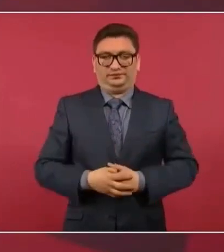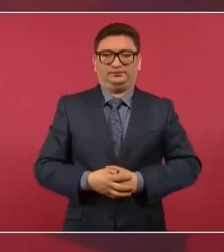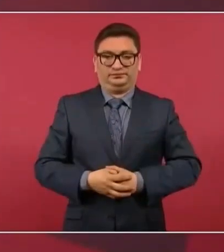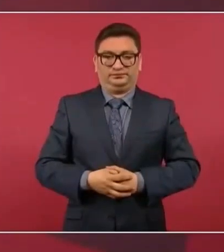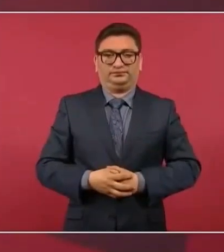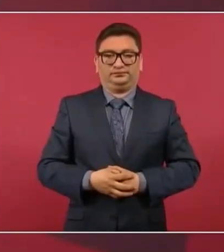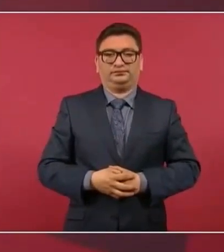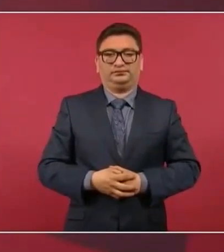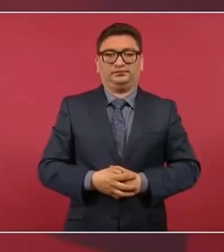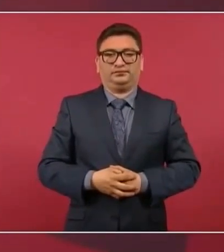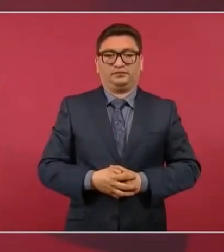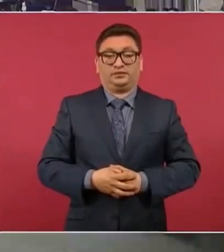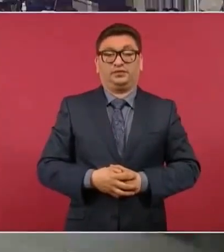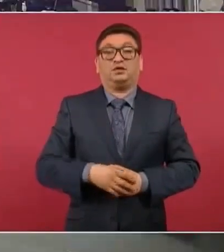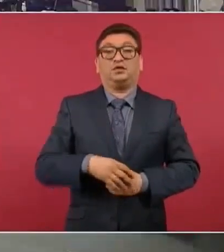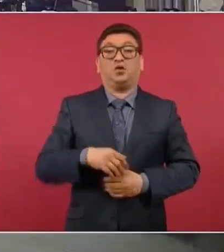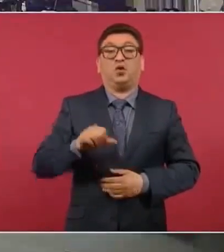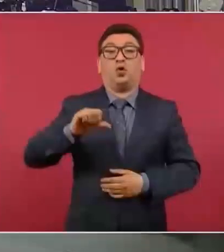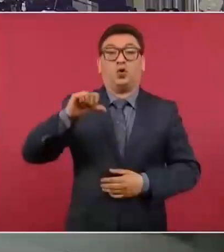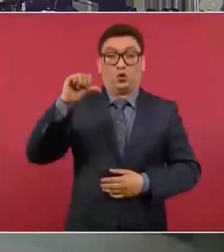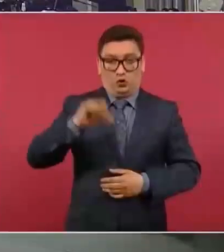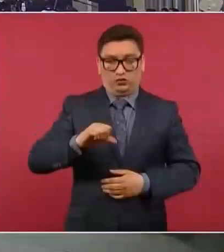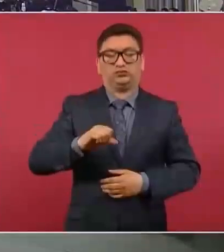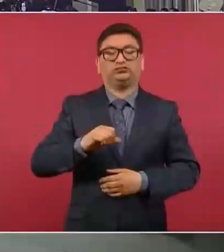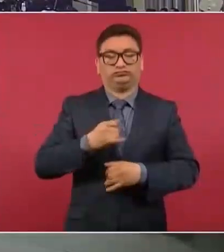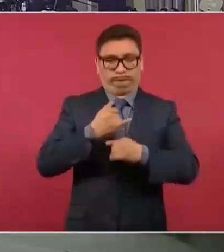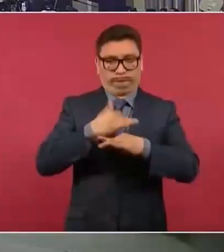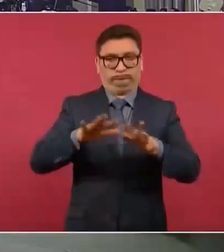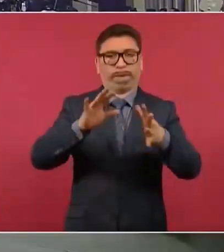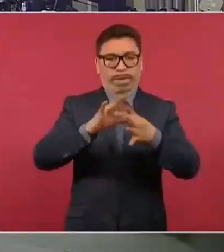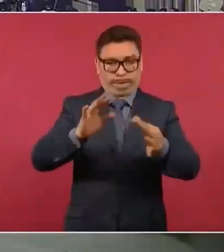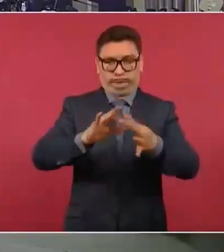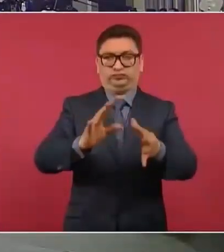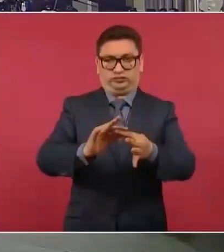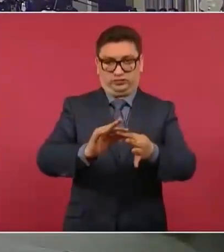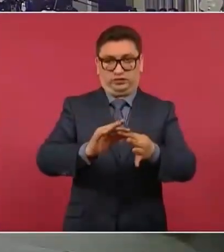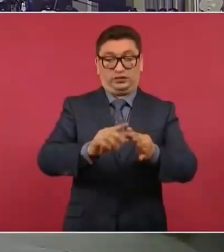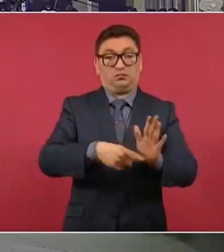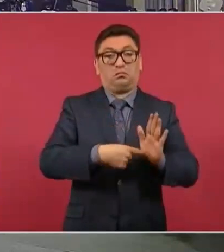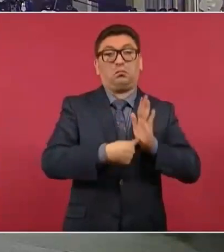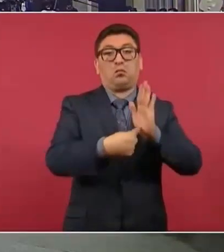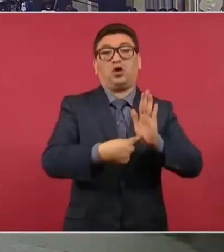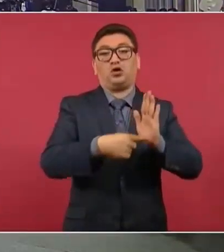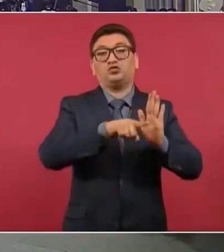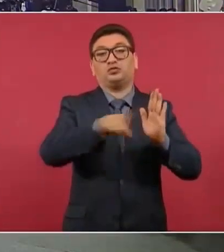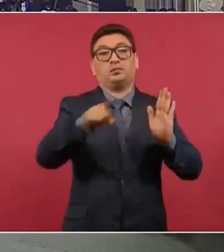De todas formas se va a informar hoy y se va a desmentir pero ya ustedes